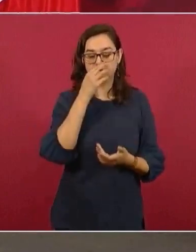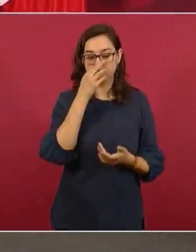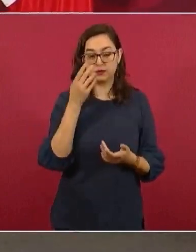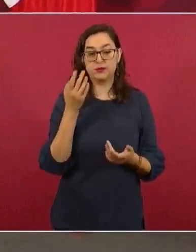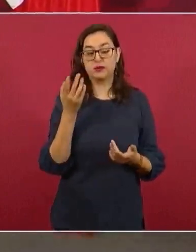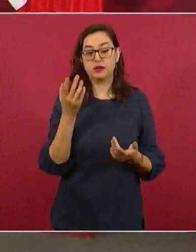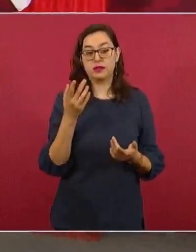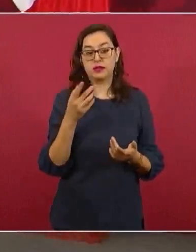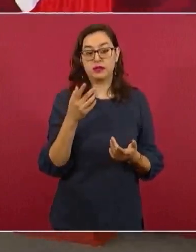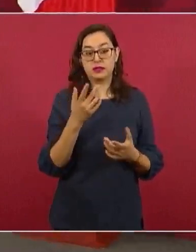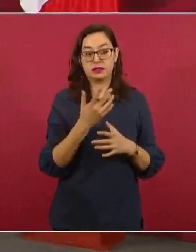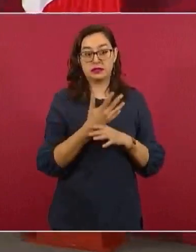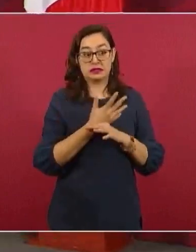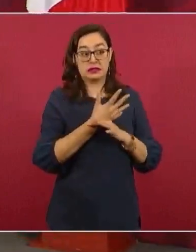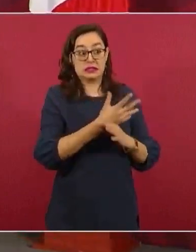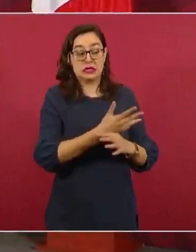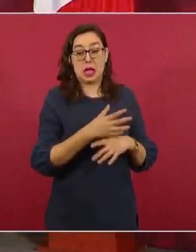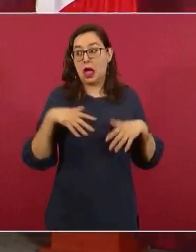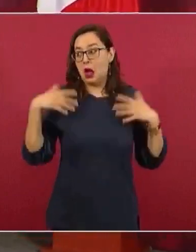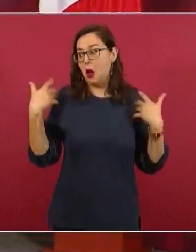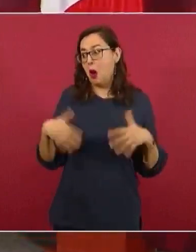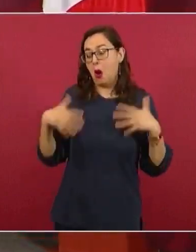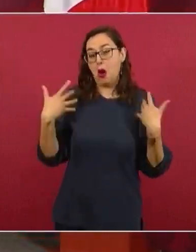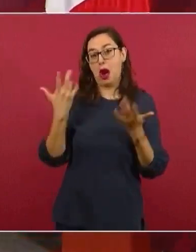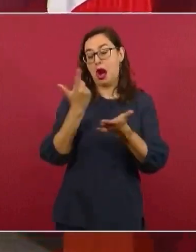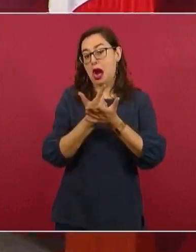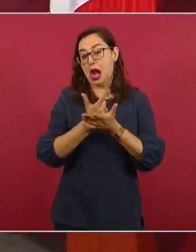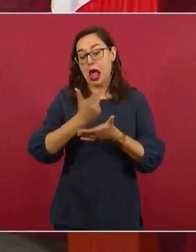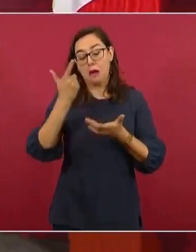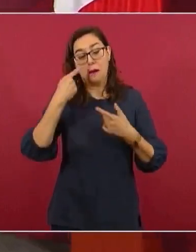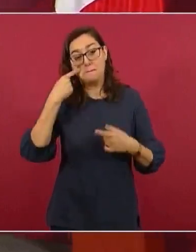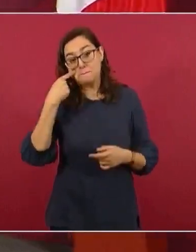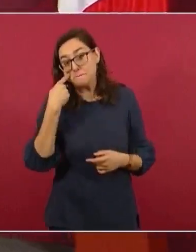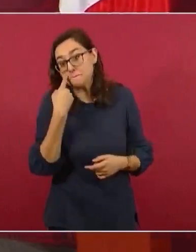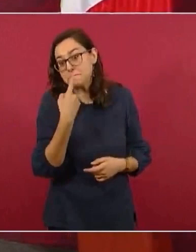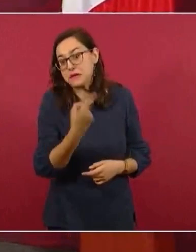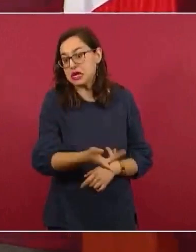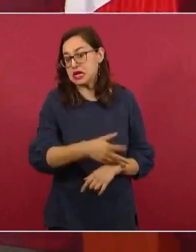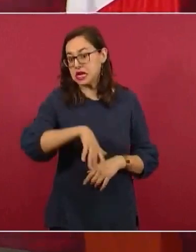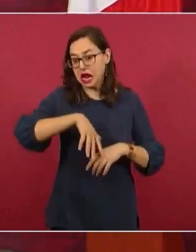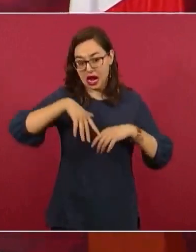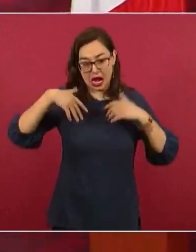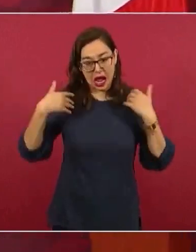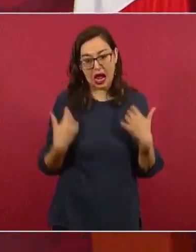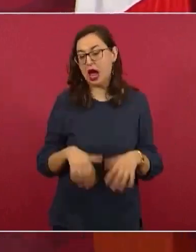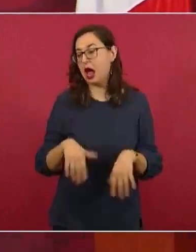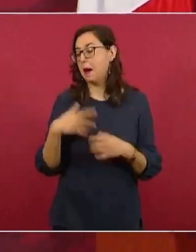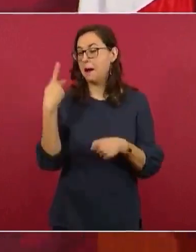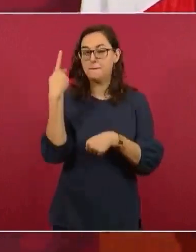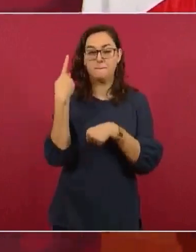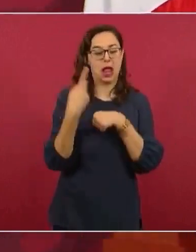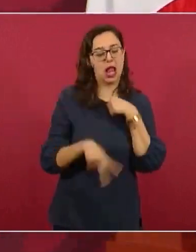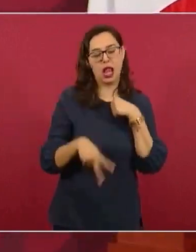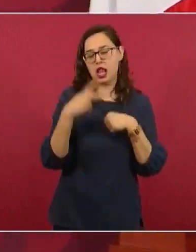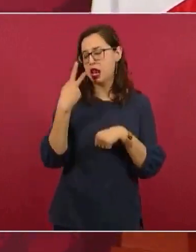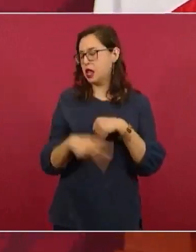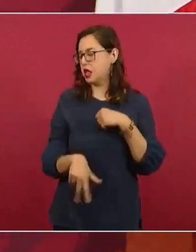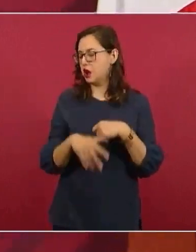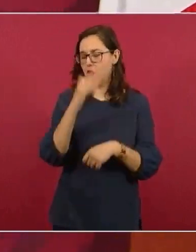qué país vivimos, hasta personajes famosos,